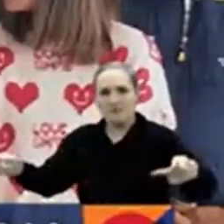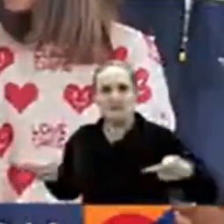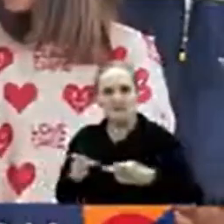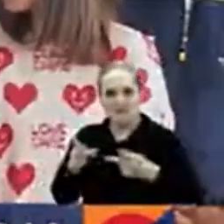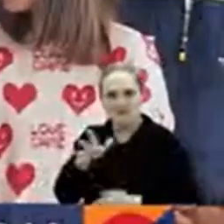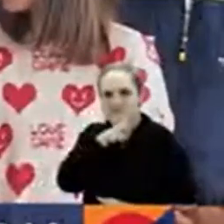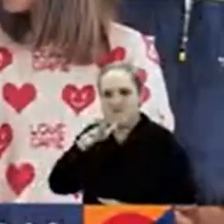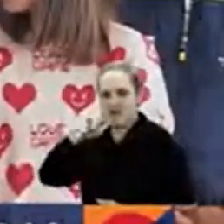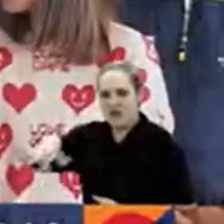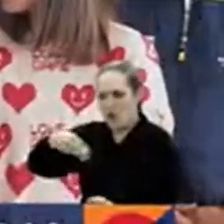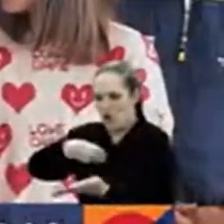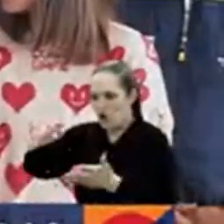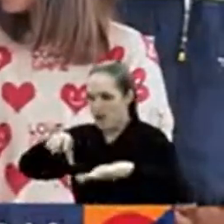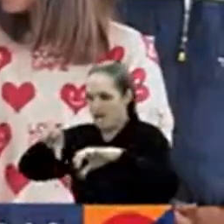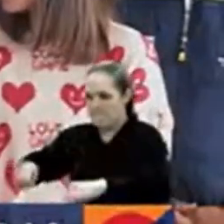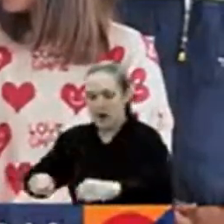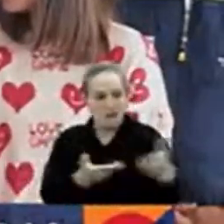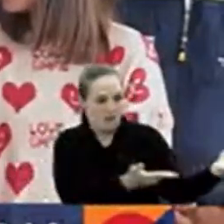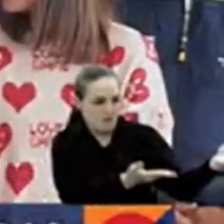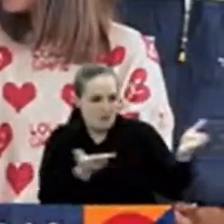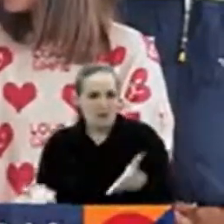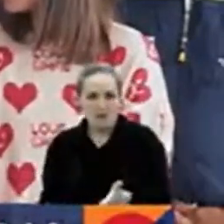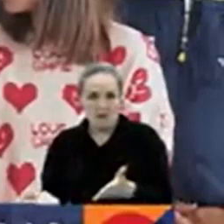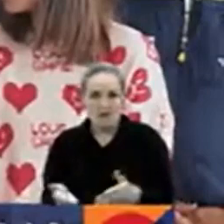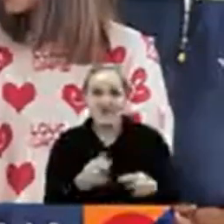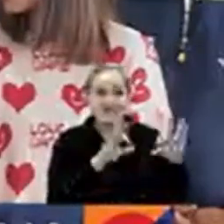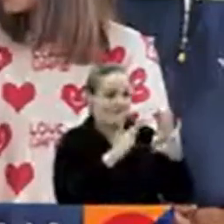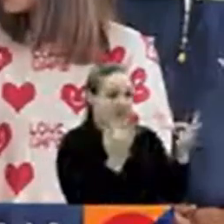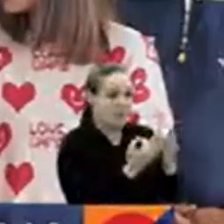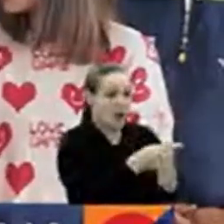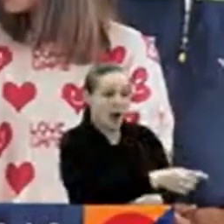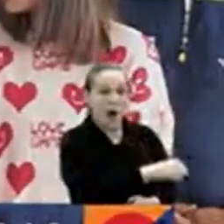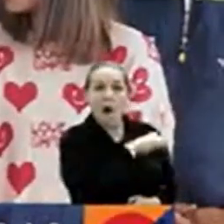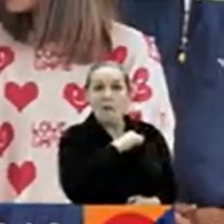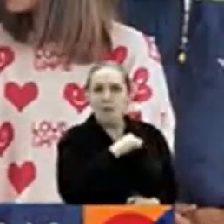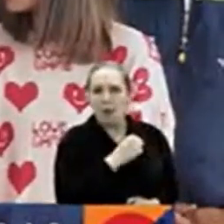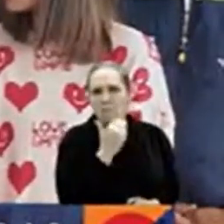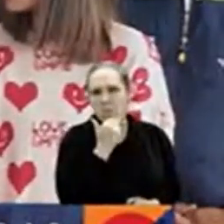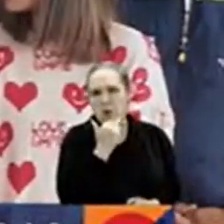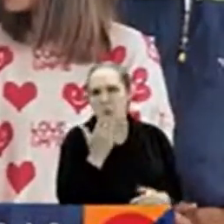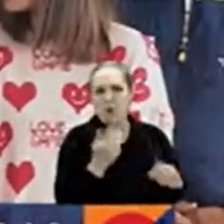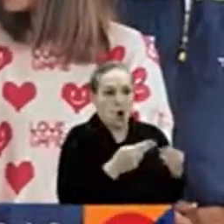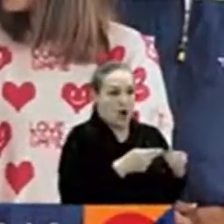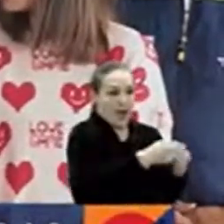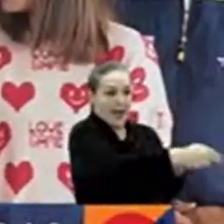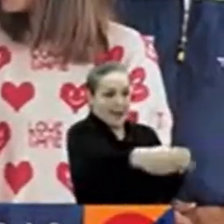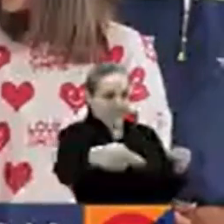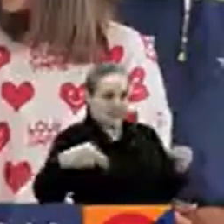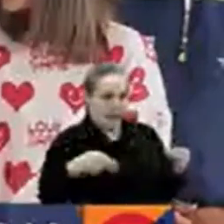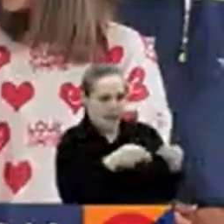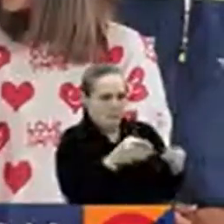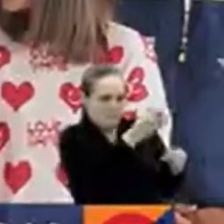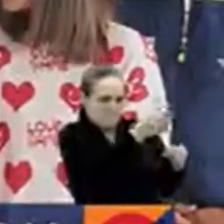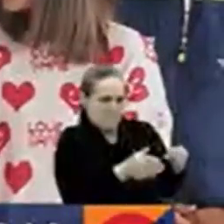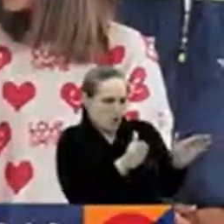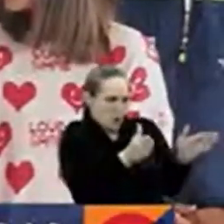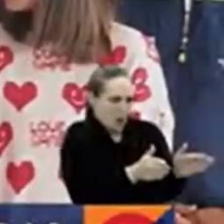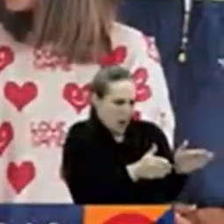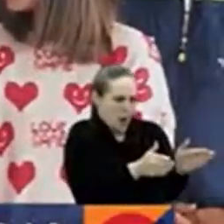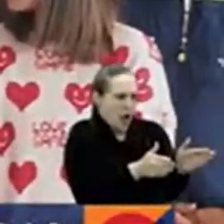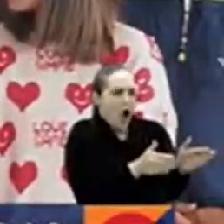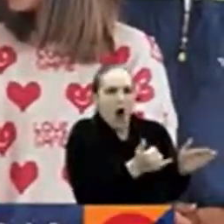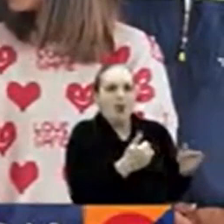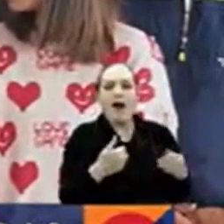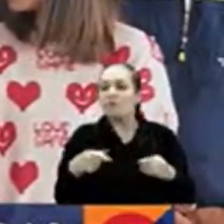familia que antes del desastre tenía media hectárea como propiedad, pase a tener 5